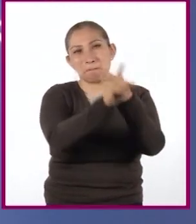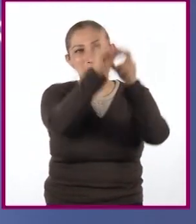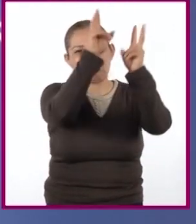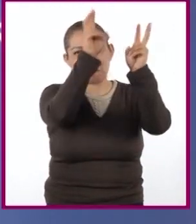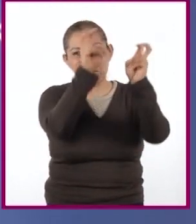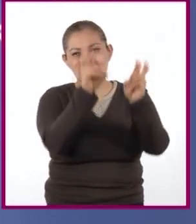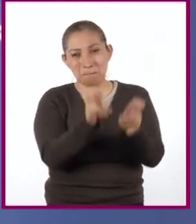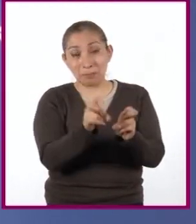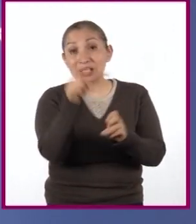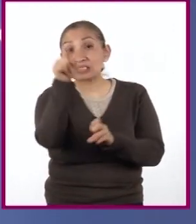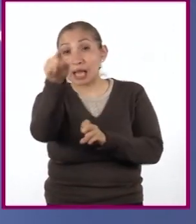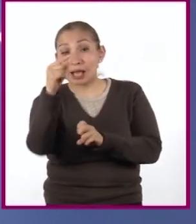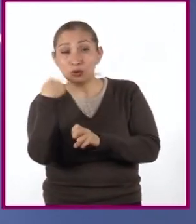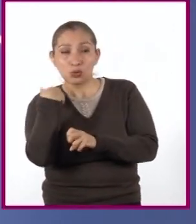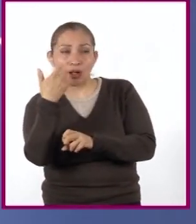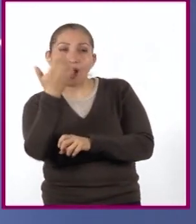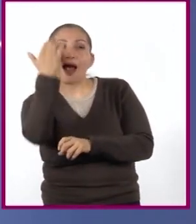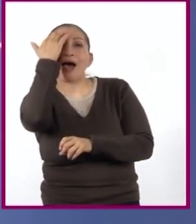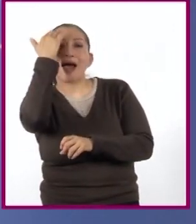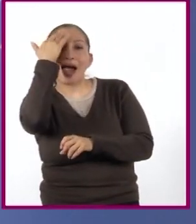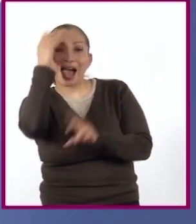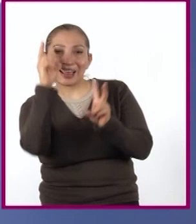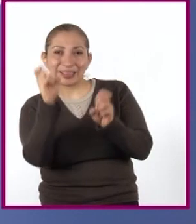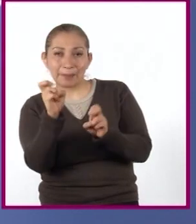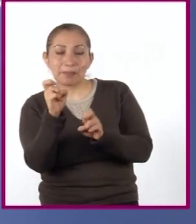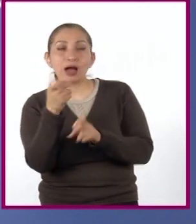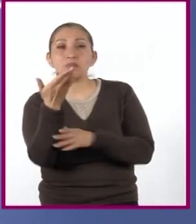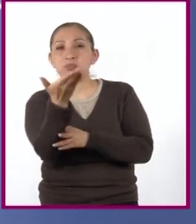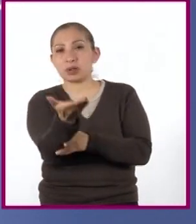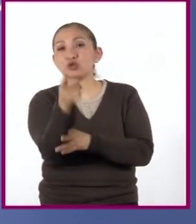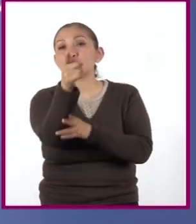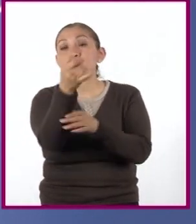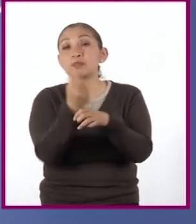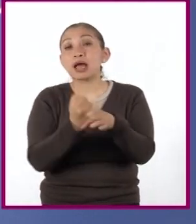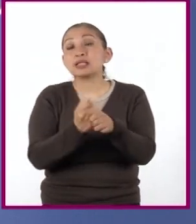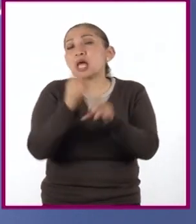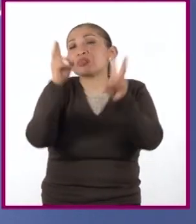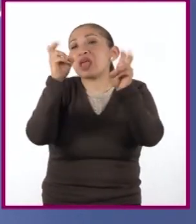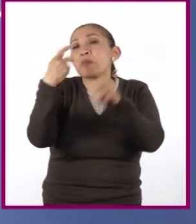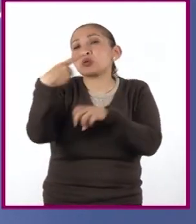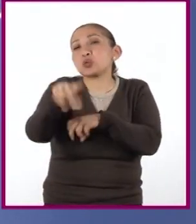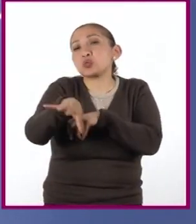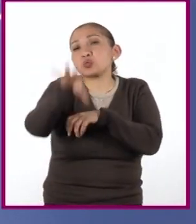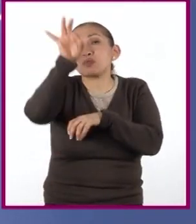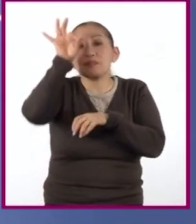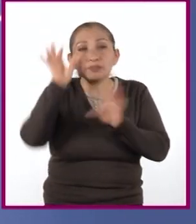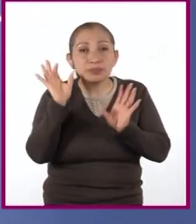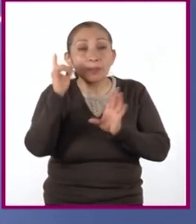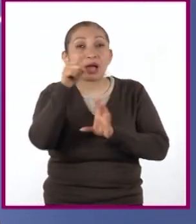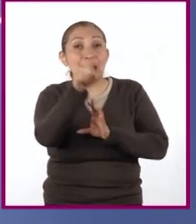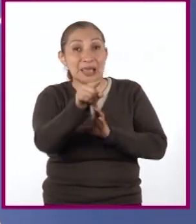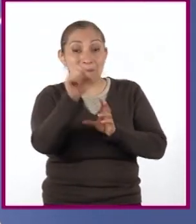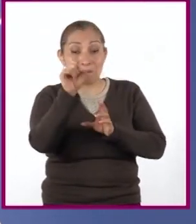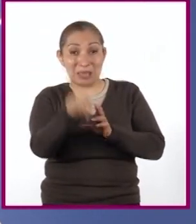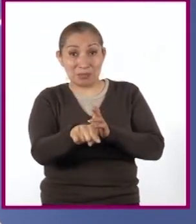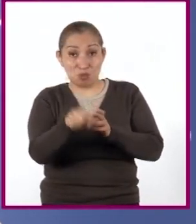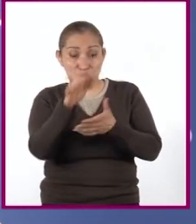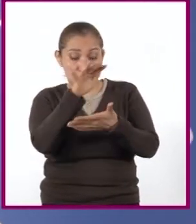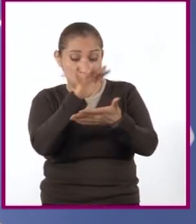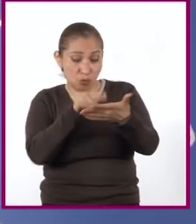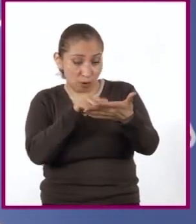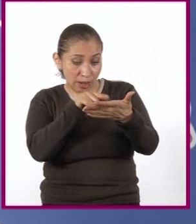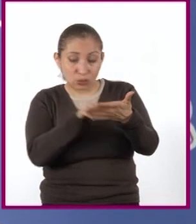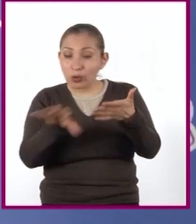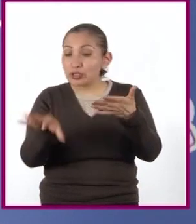Ya que están familiarizados con el tema, les pido que investiguen un tema de su elección para que a partir de este